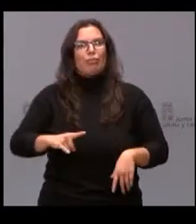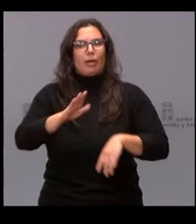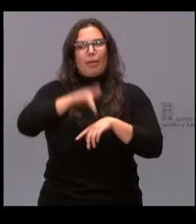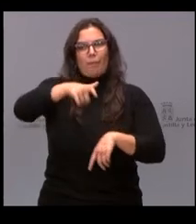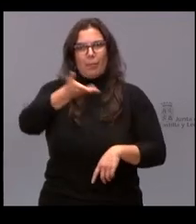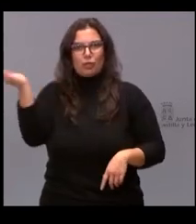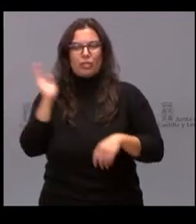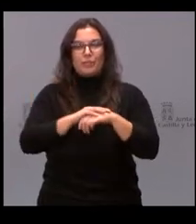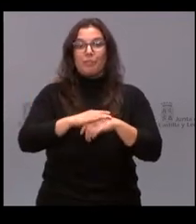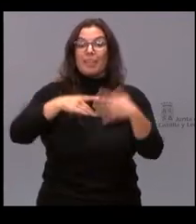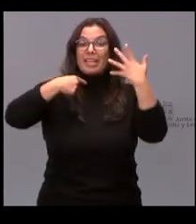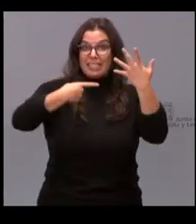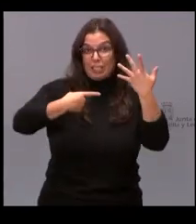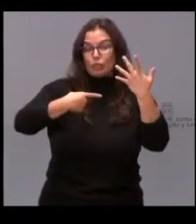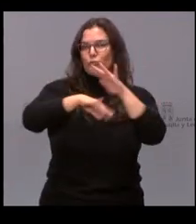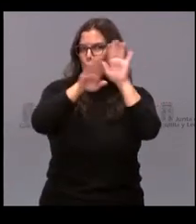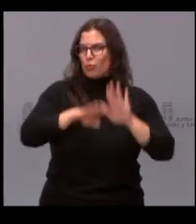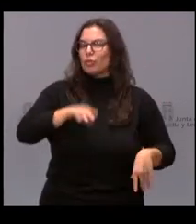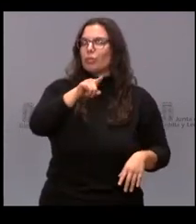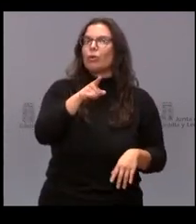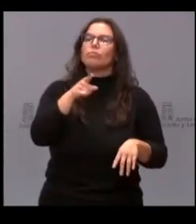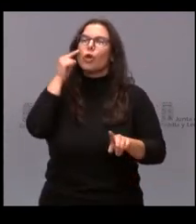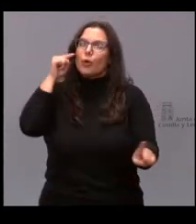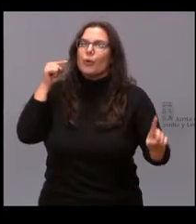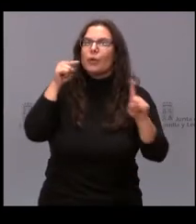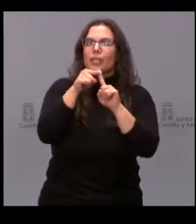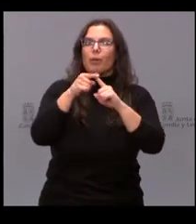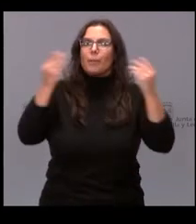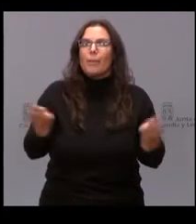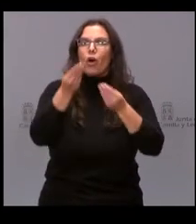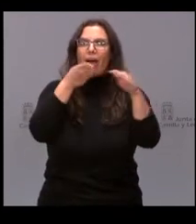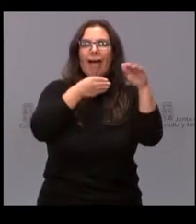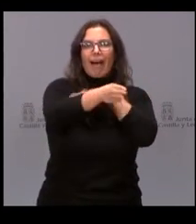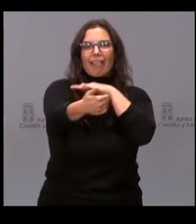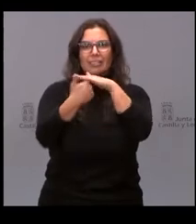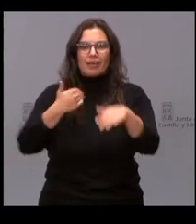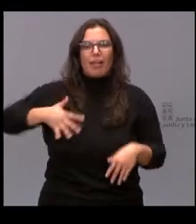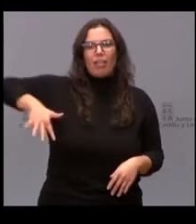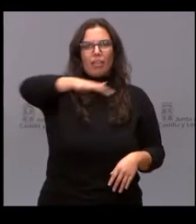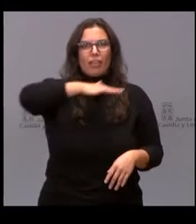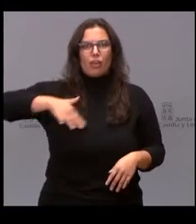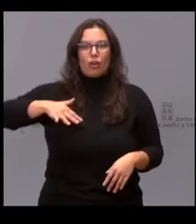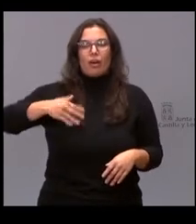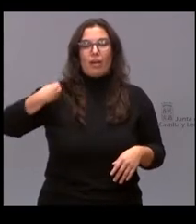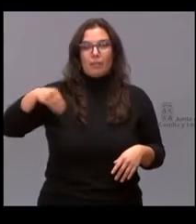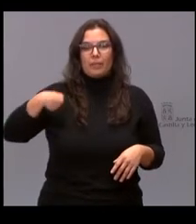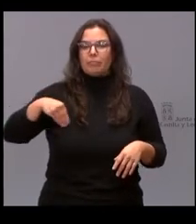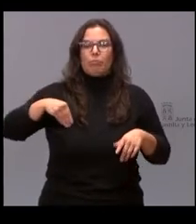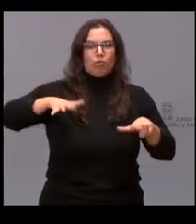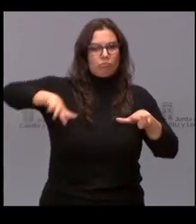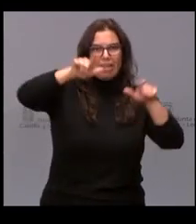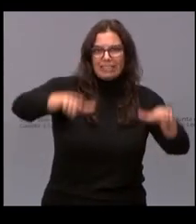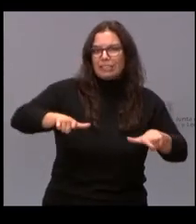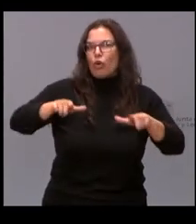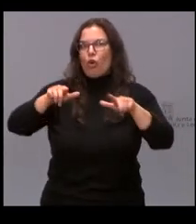El sexto y último eje está destinado a la mejora de la accesibilidad de los espacios físicos y de sitios web. En